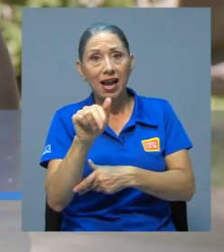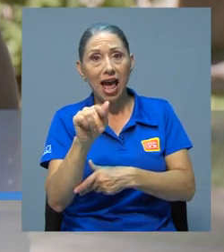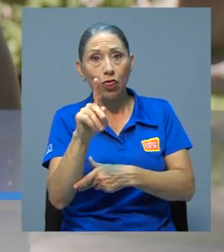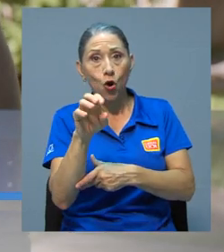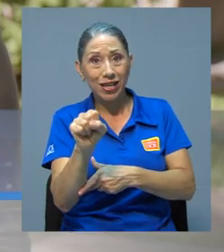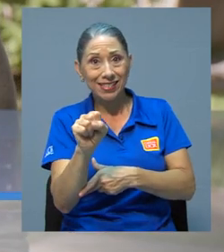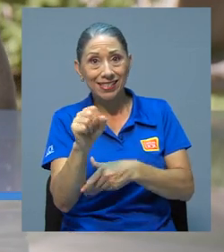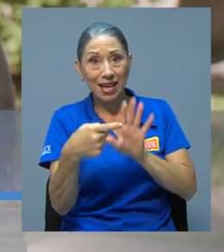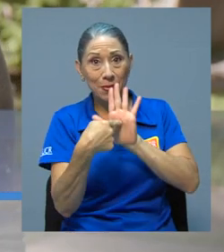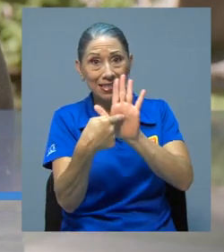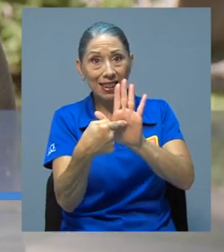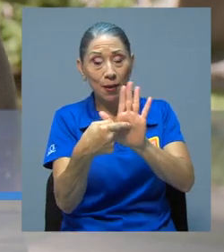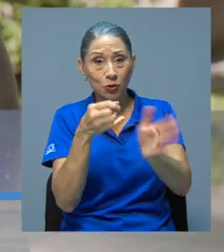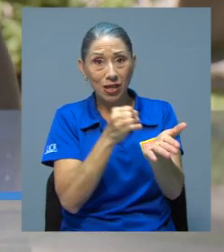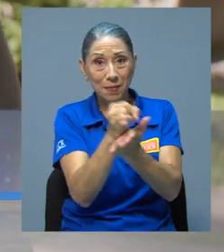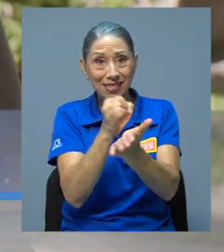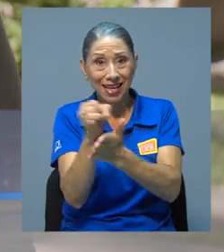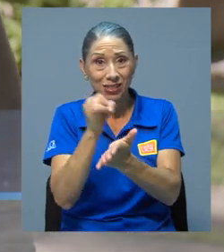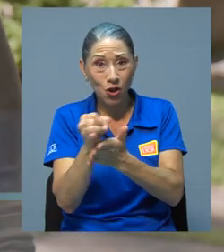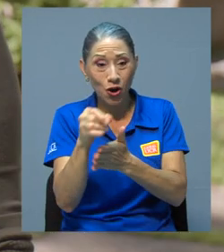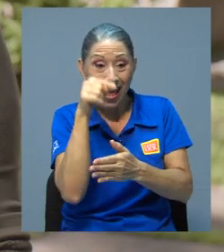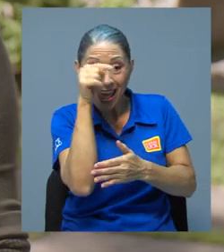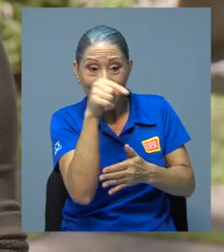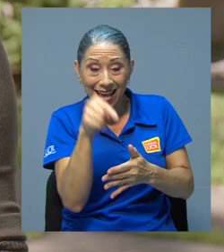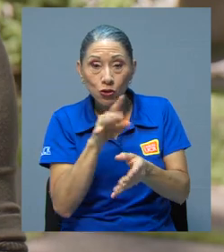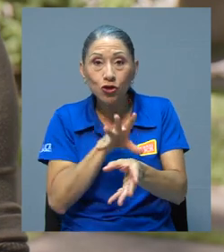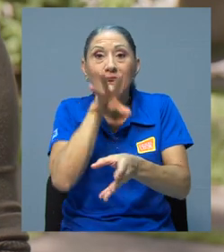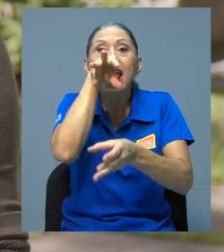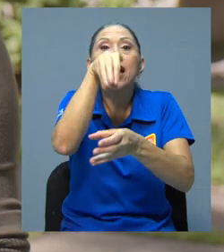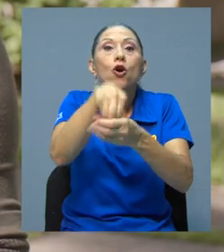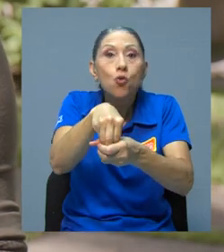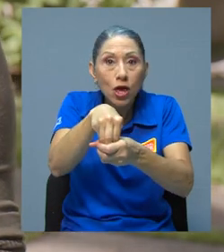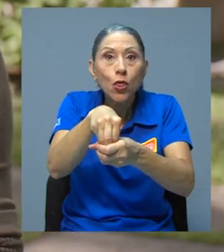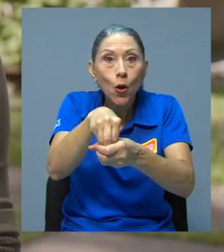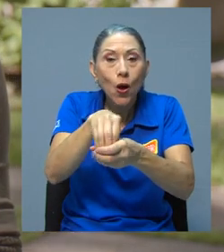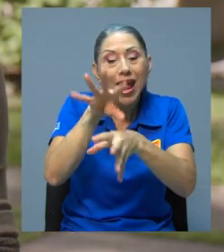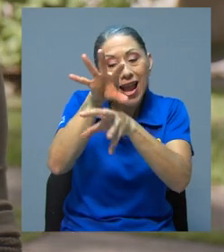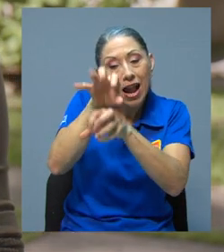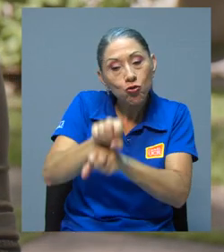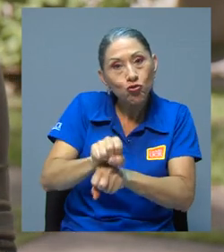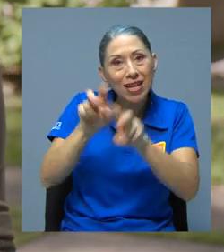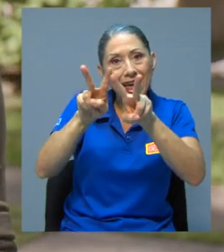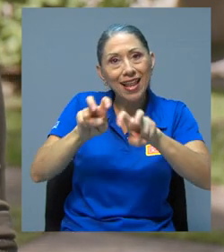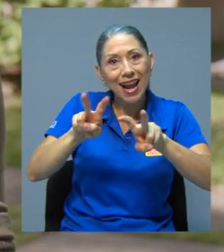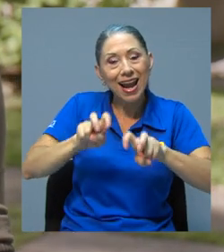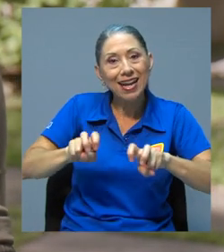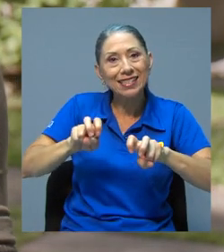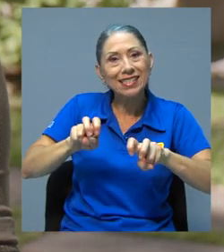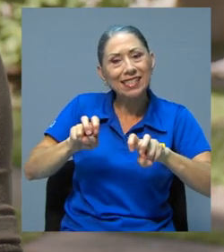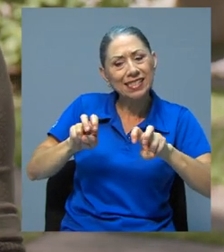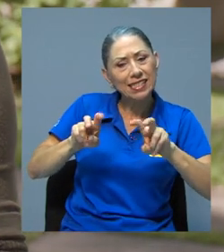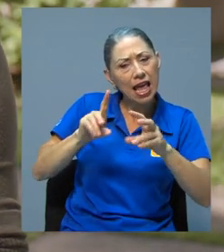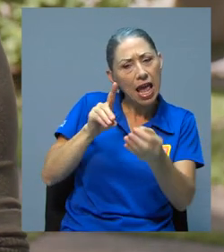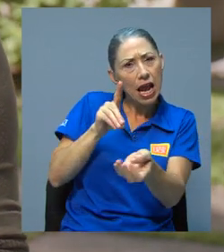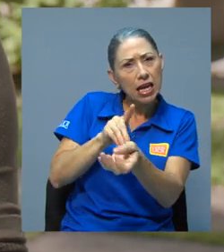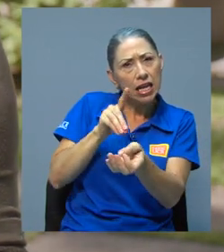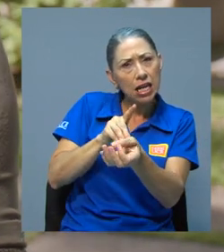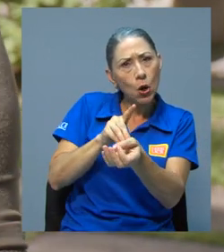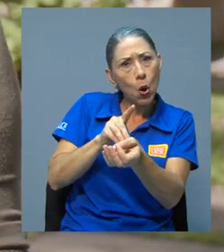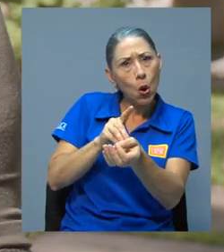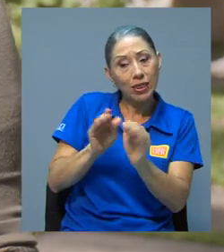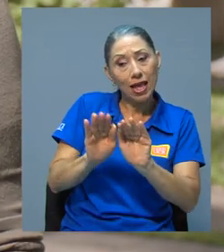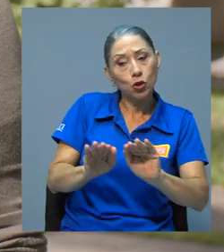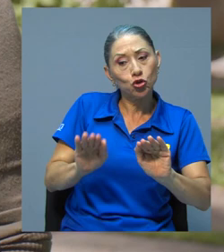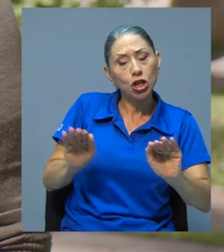sean incluidos de alguna manera en la rutina del análisis clínico de los de los chicos desde